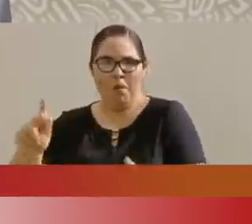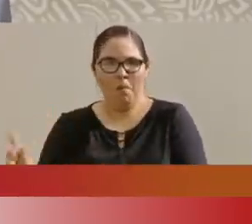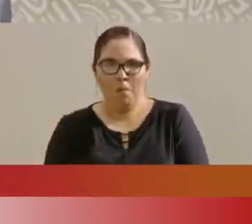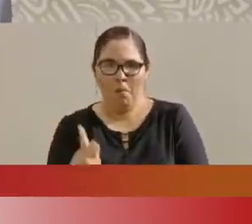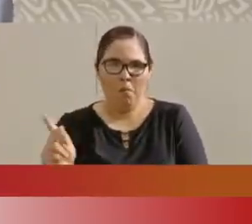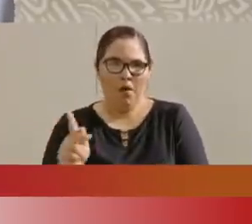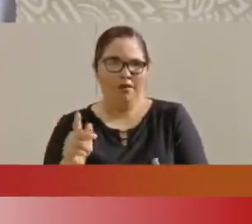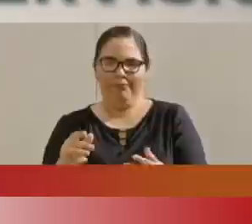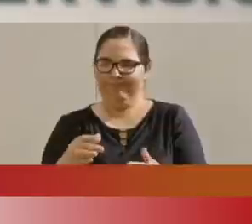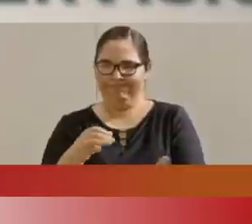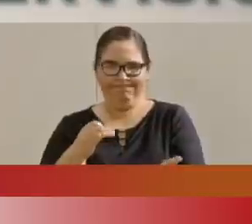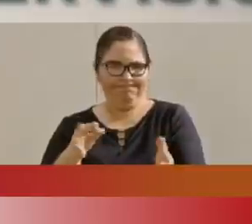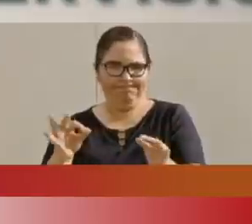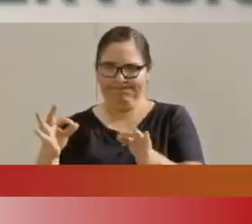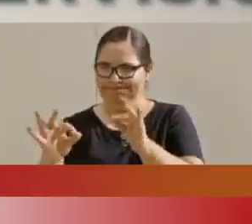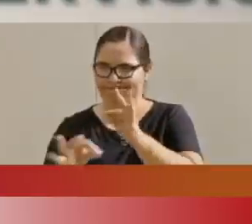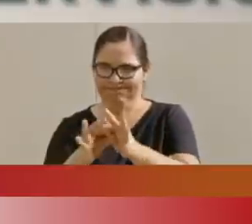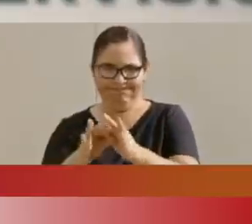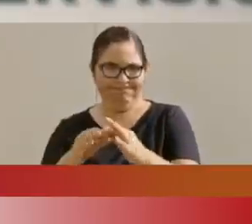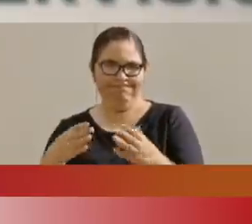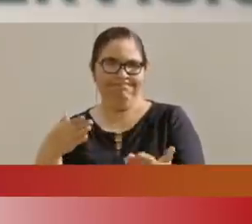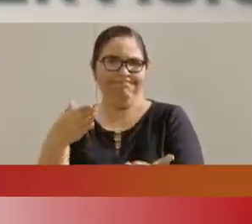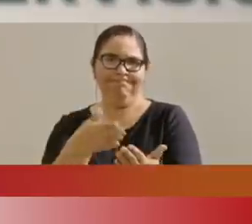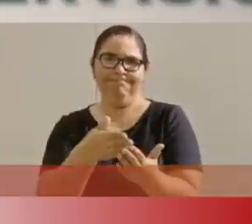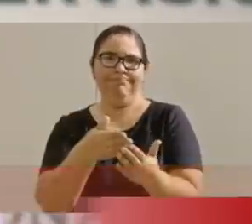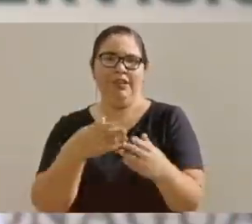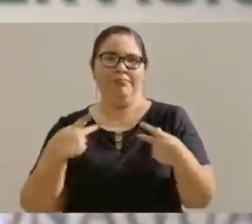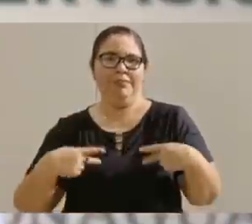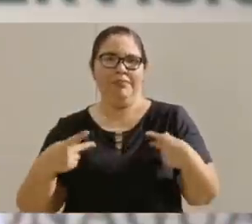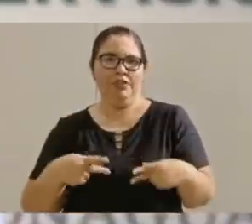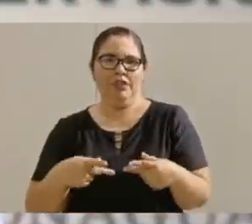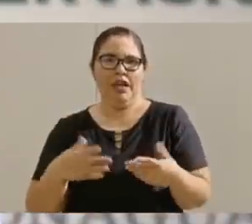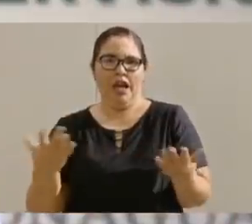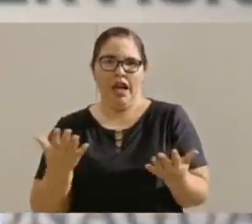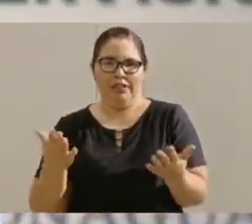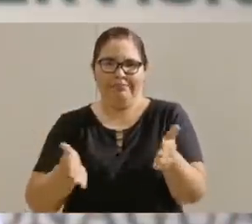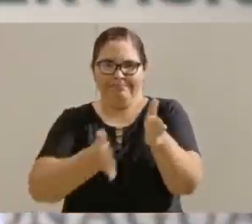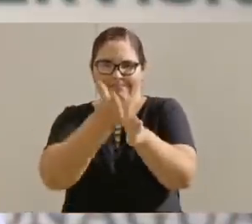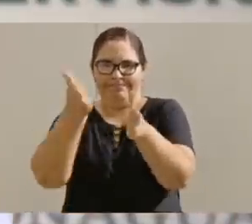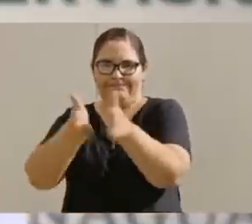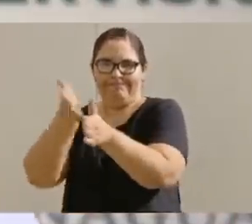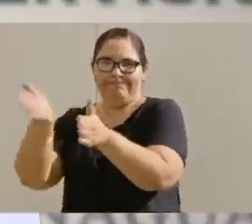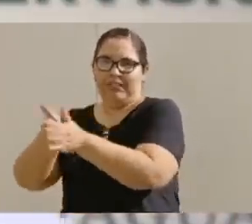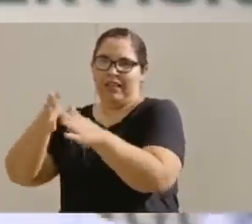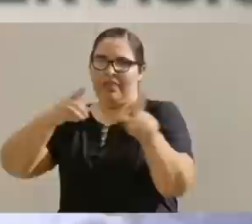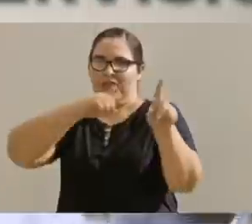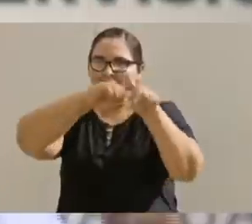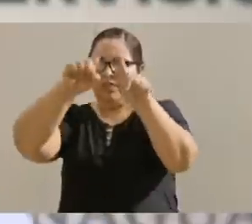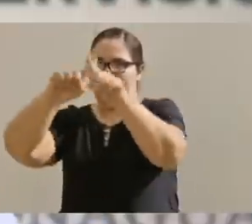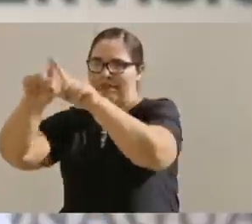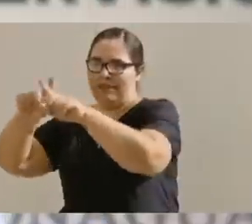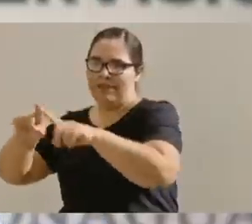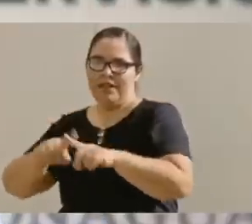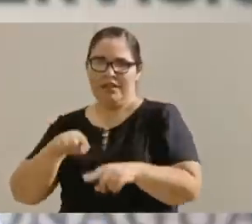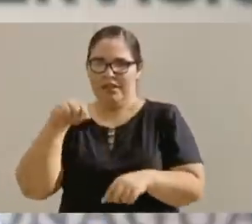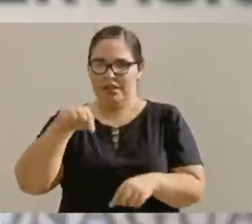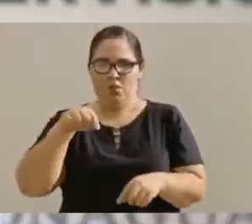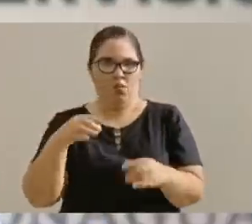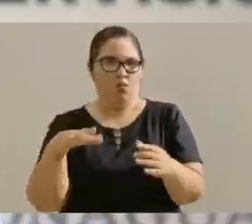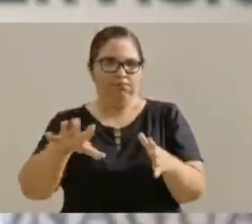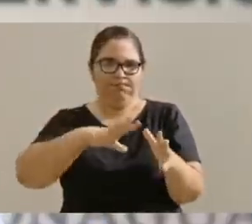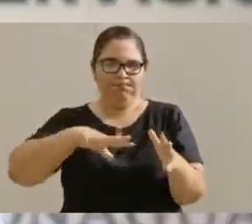de manera directa y se está utilizando para la construcción de obras como esta.